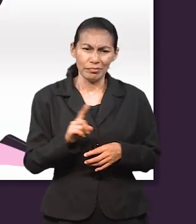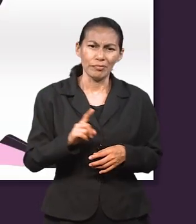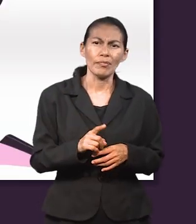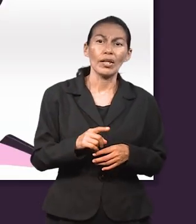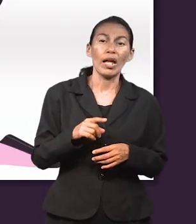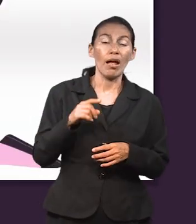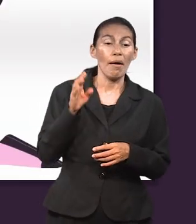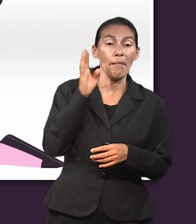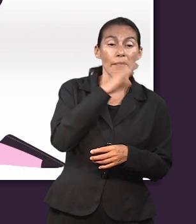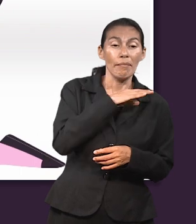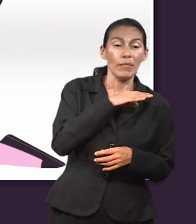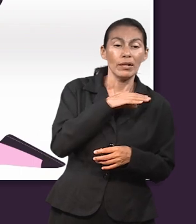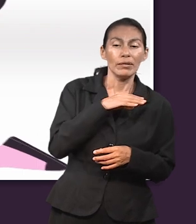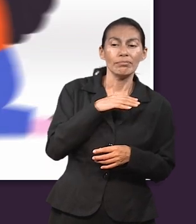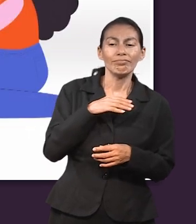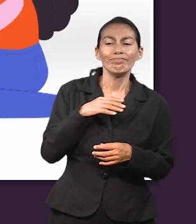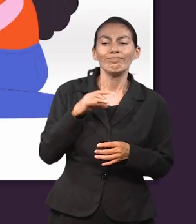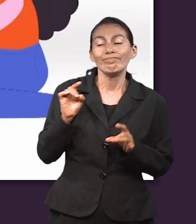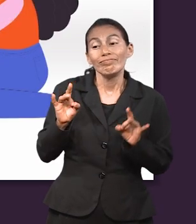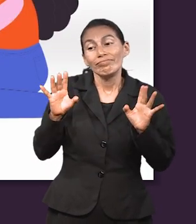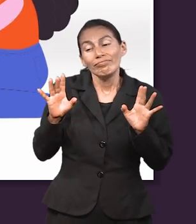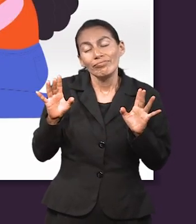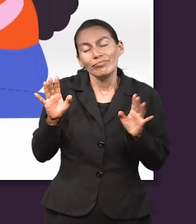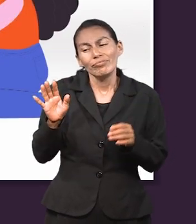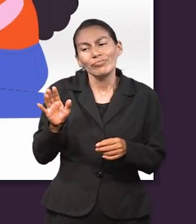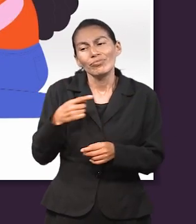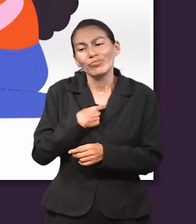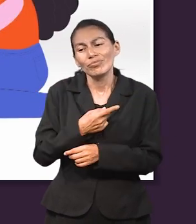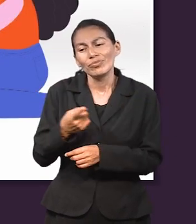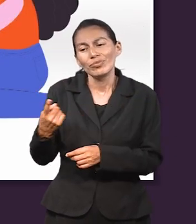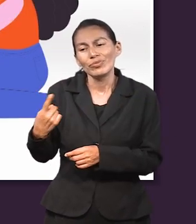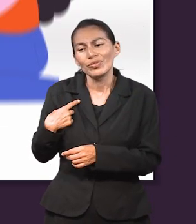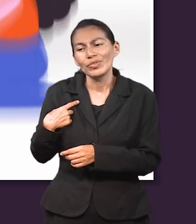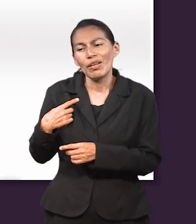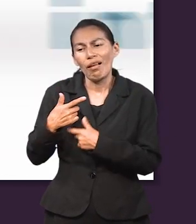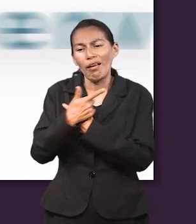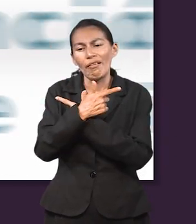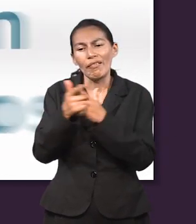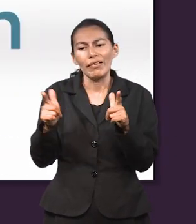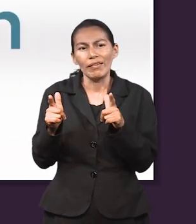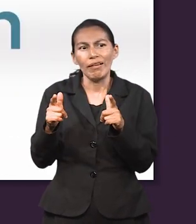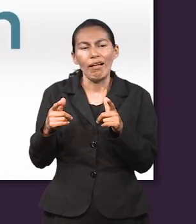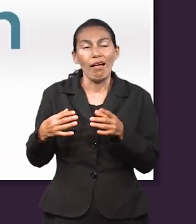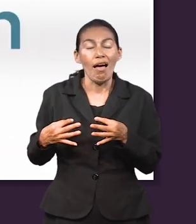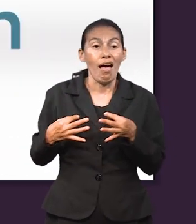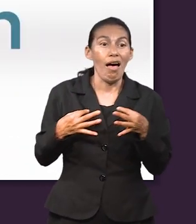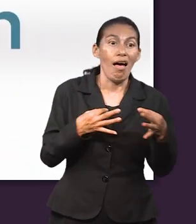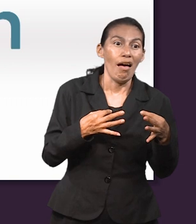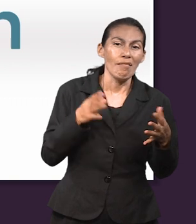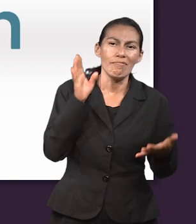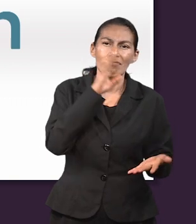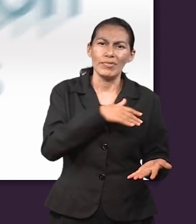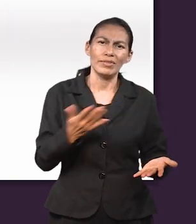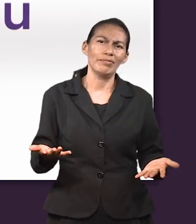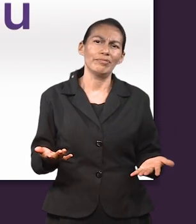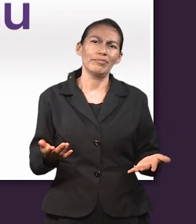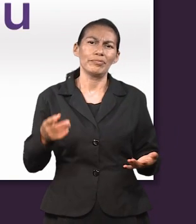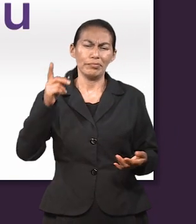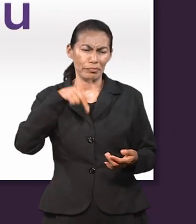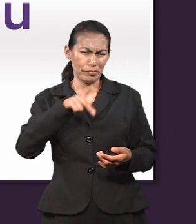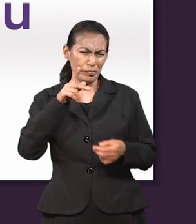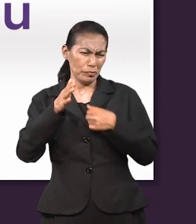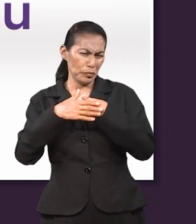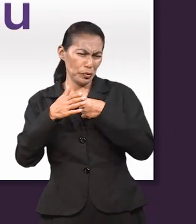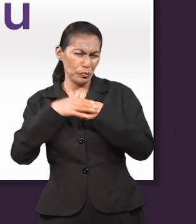El mal llegó a la existencia debido a nuestro abuso de la libertad. Pero la amorosa y poderosa intervención de Dios le